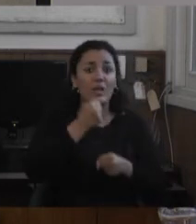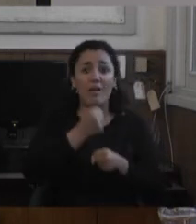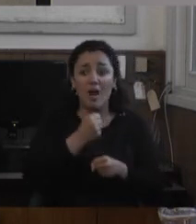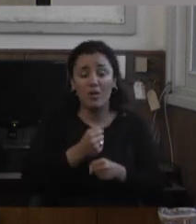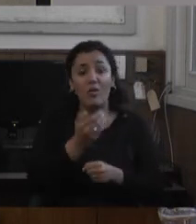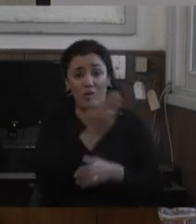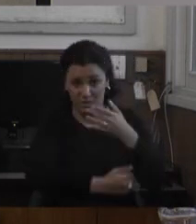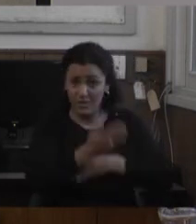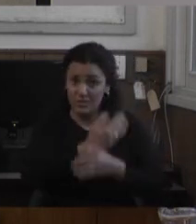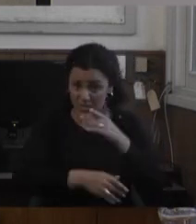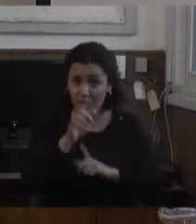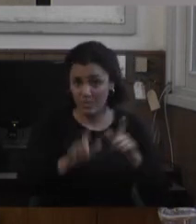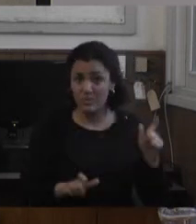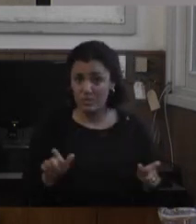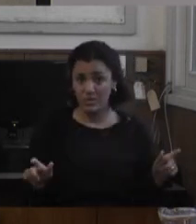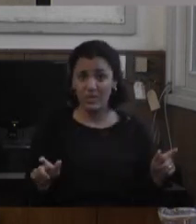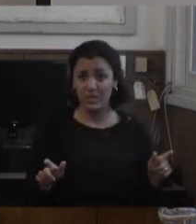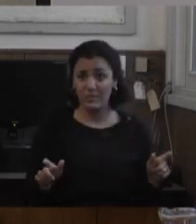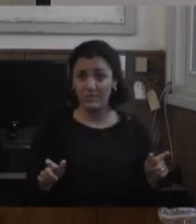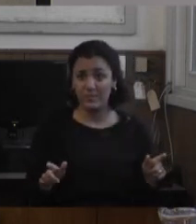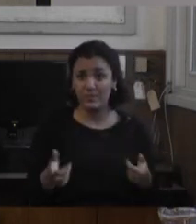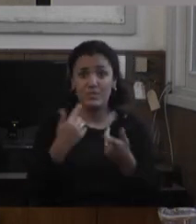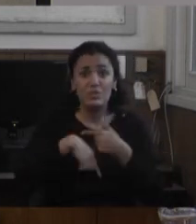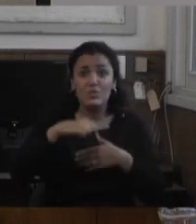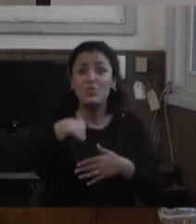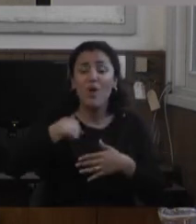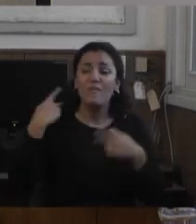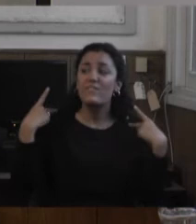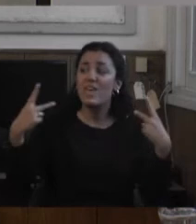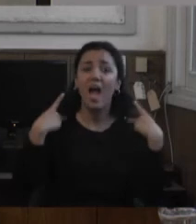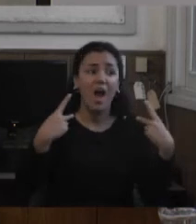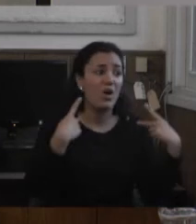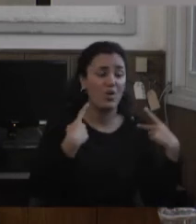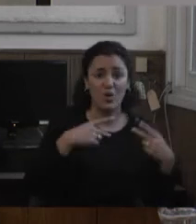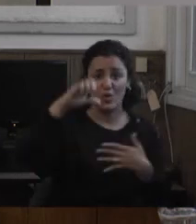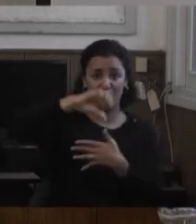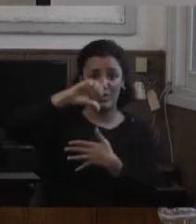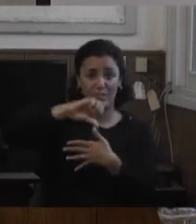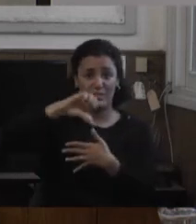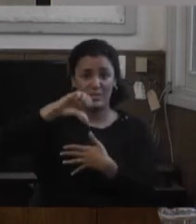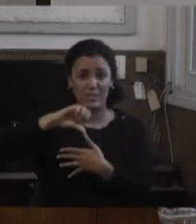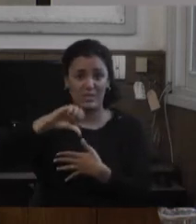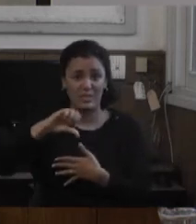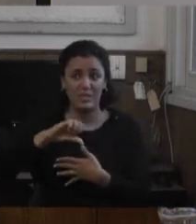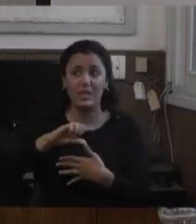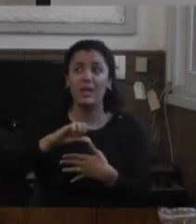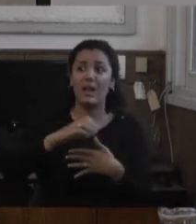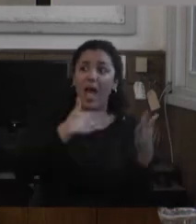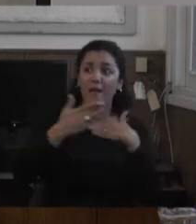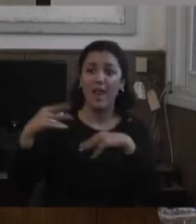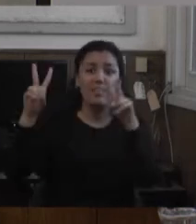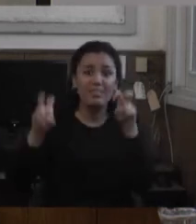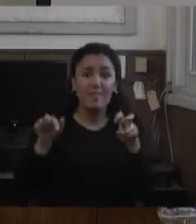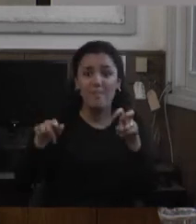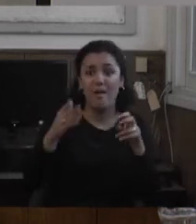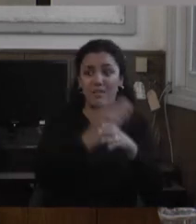discapacidad y estoy recorriendo Latinoamérica en nombre de hablar de la discapacidad y Eugenio pasó de